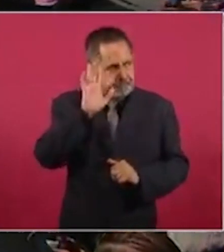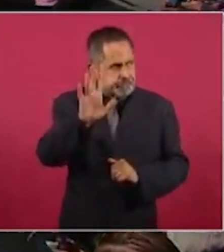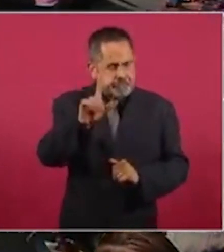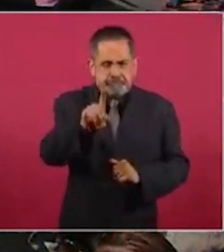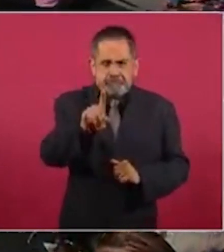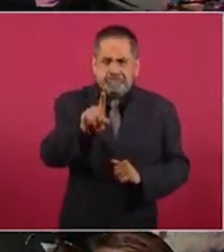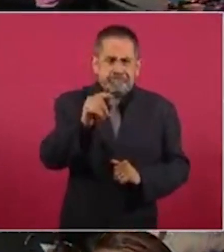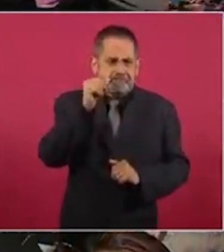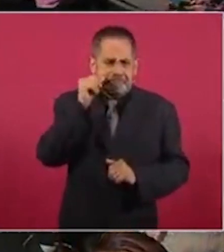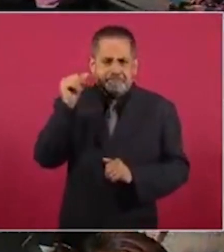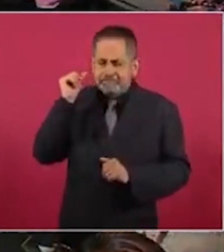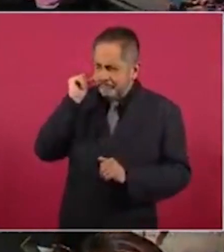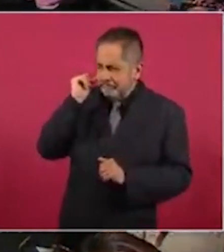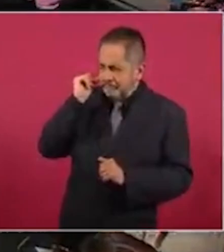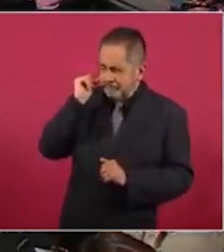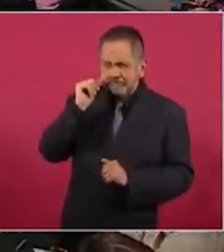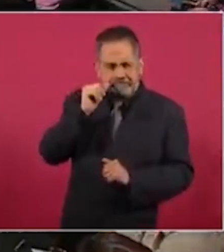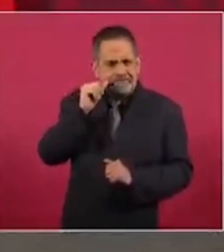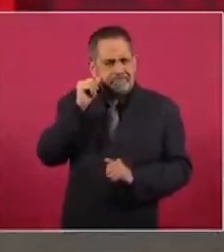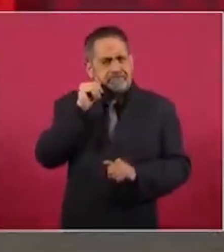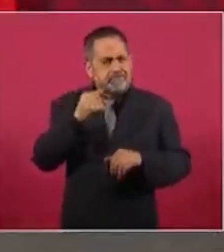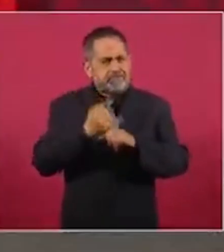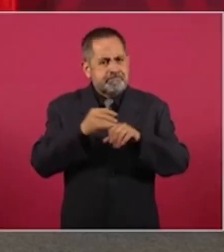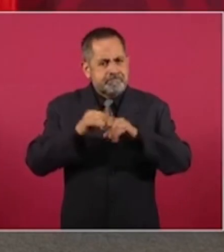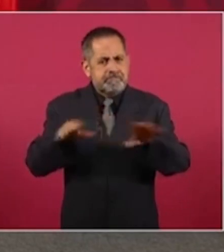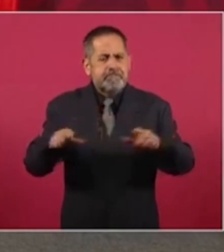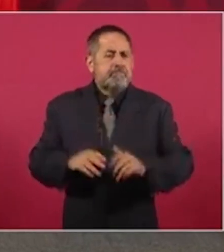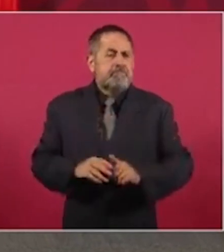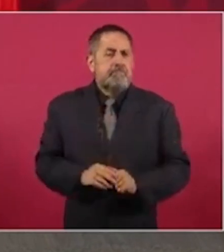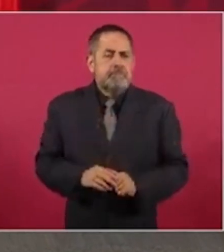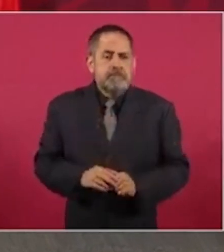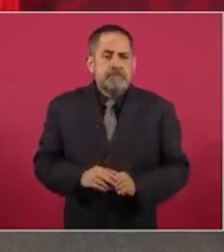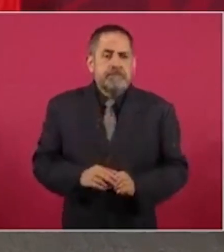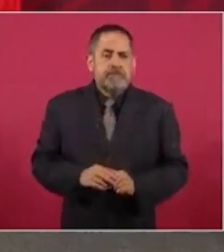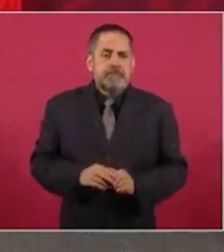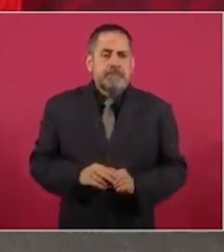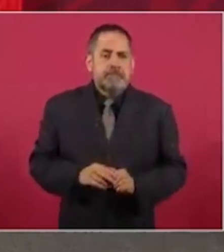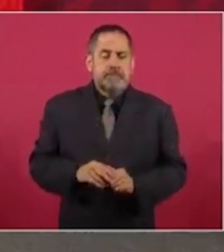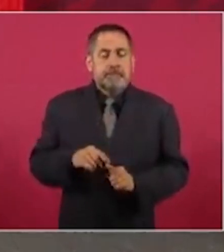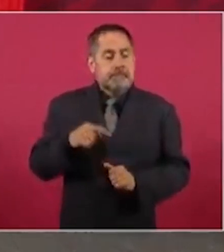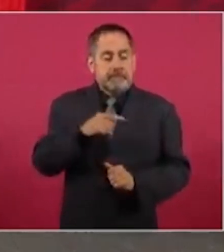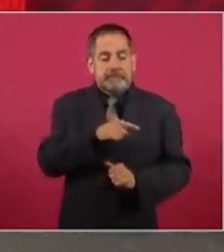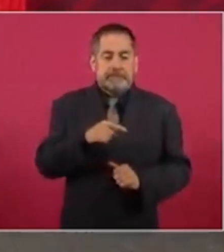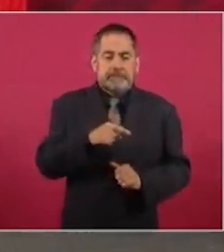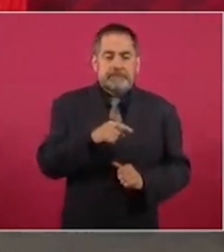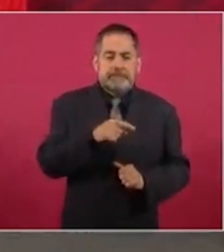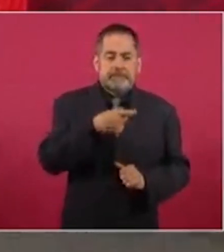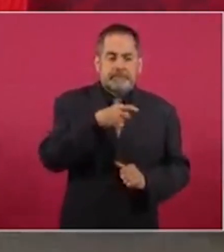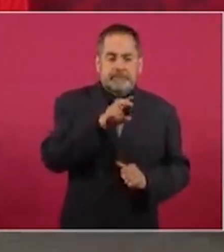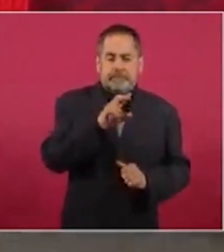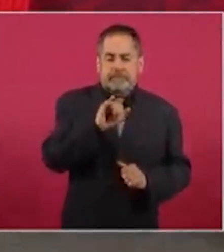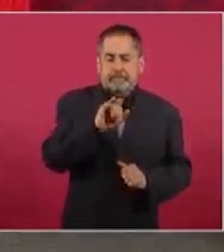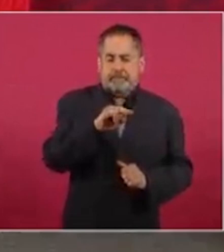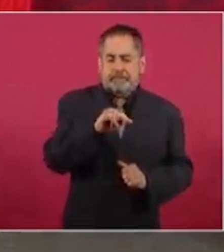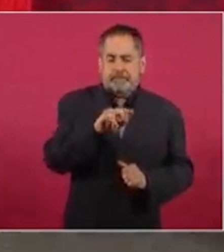que lo di a conocer, que el señor Caro Quintero ha promovido